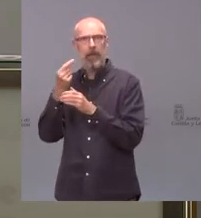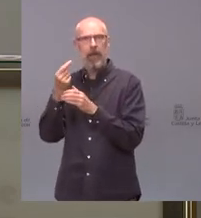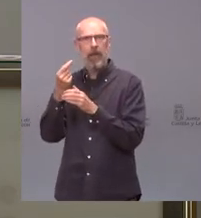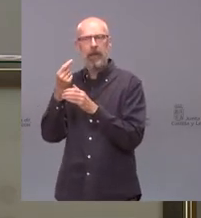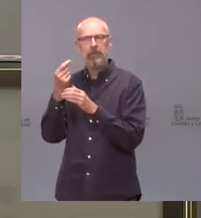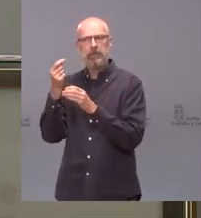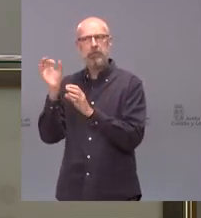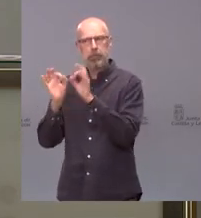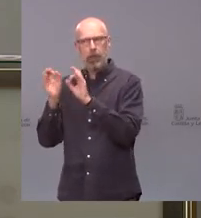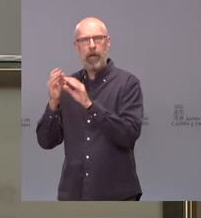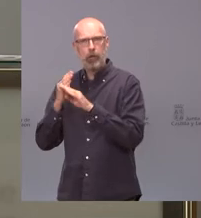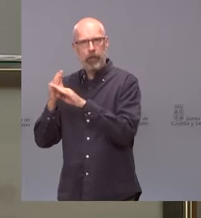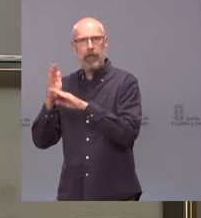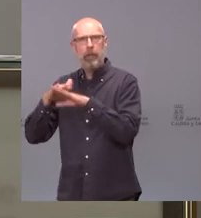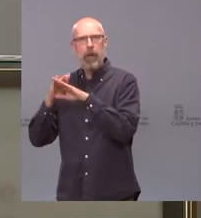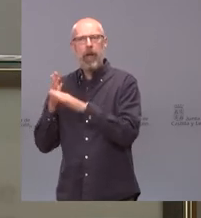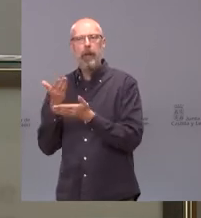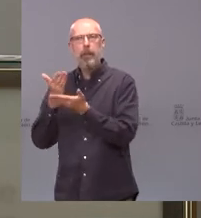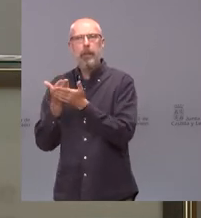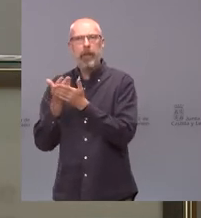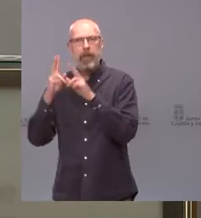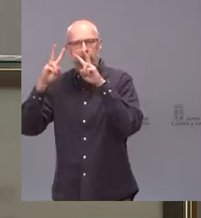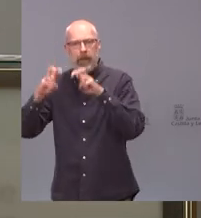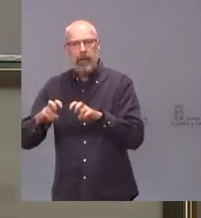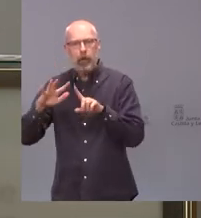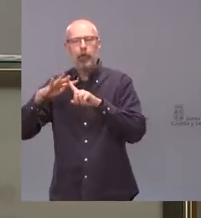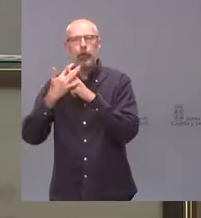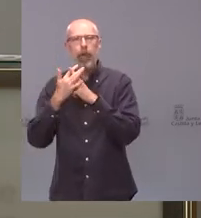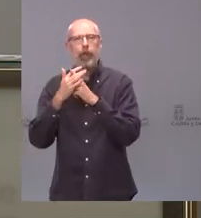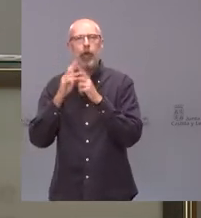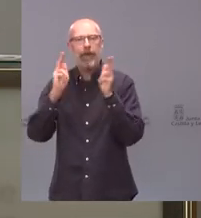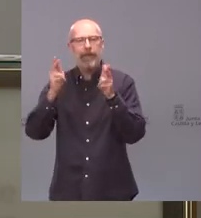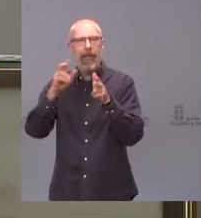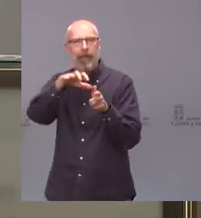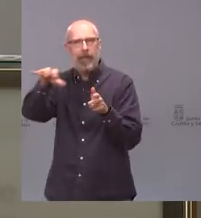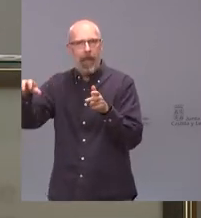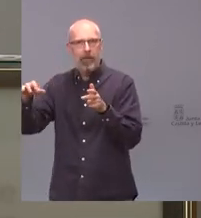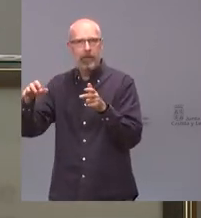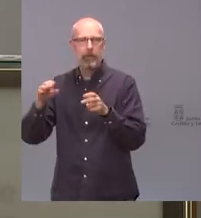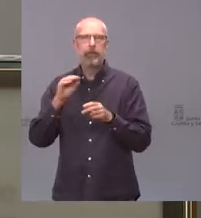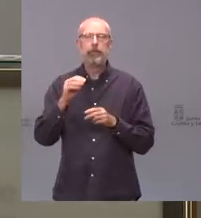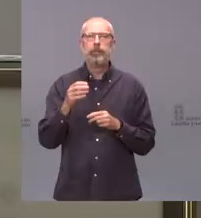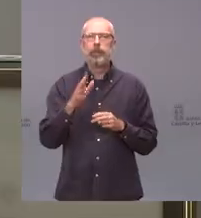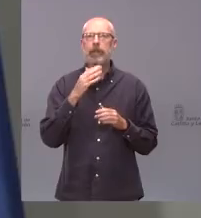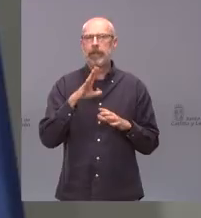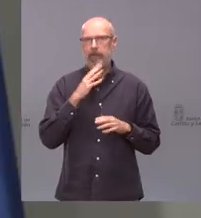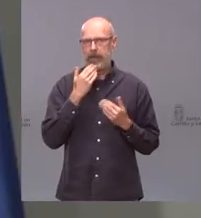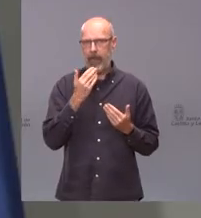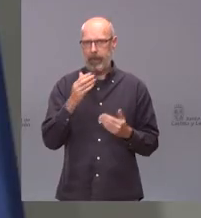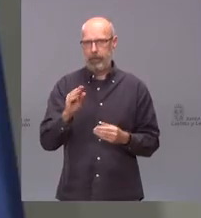para abrir una comisión de investigación sobre la situación de residencias. Estas dos cuestiones, gracias. Bien,